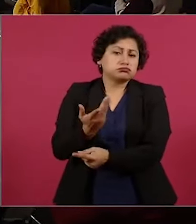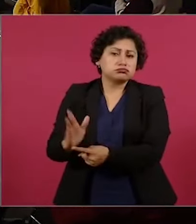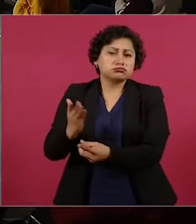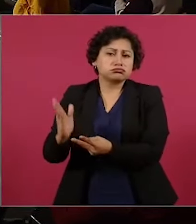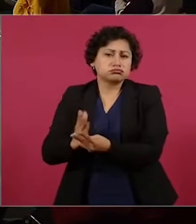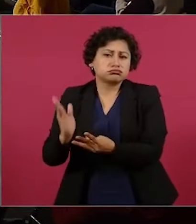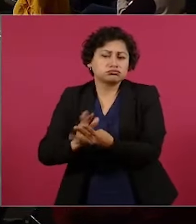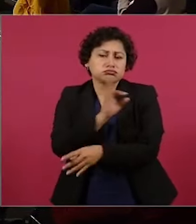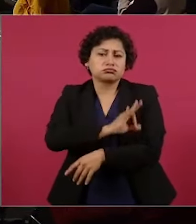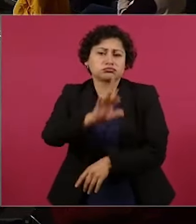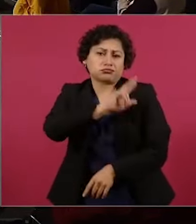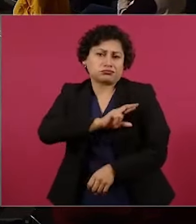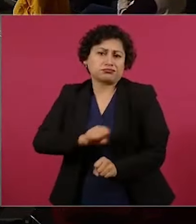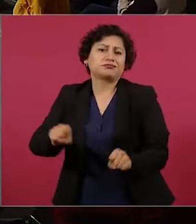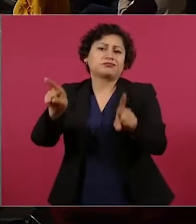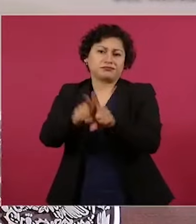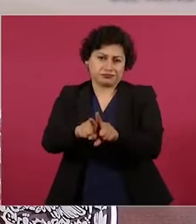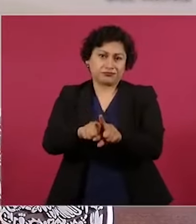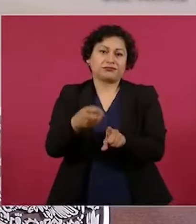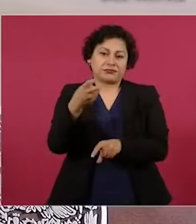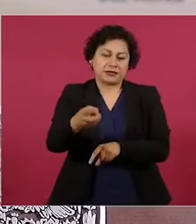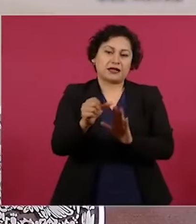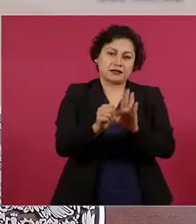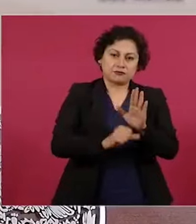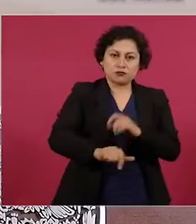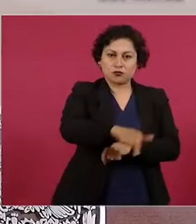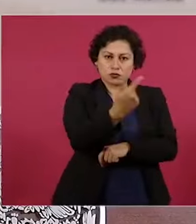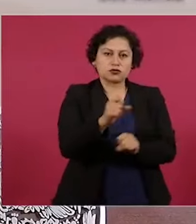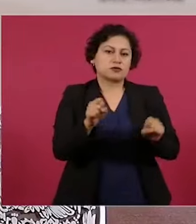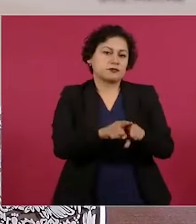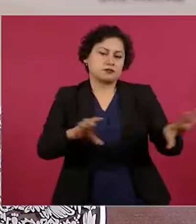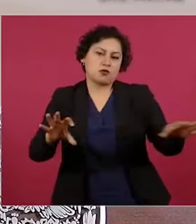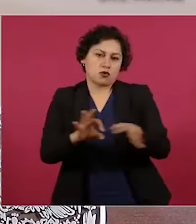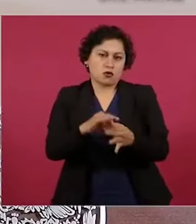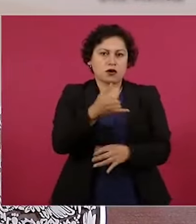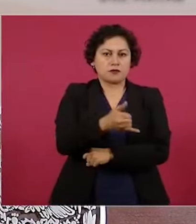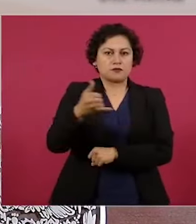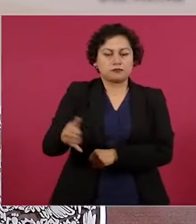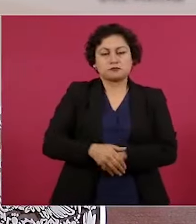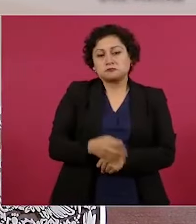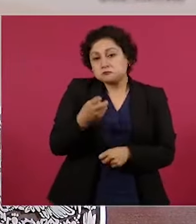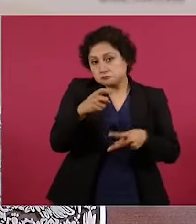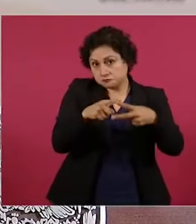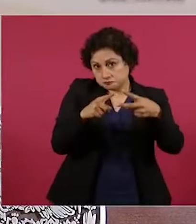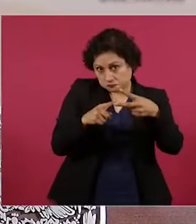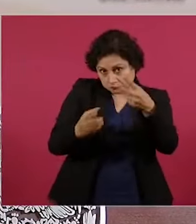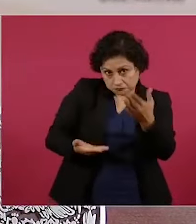es donde se regula y se establece el Infonavit y esto sería la reforma. Y finalmente